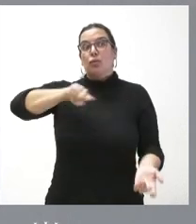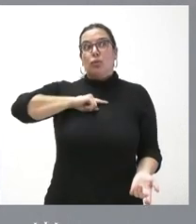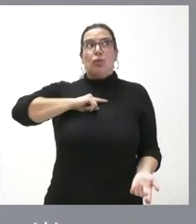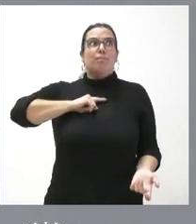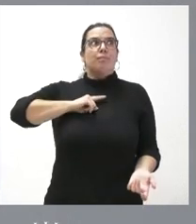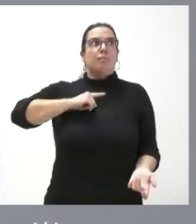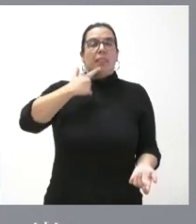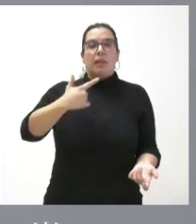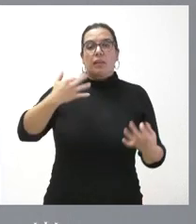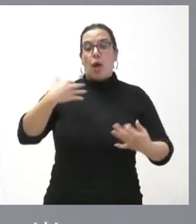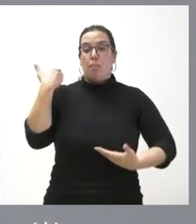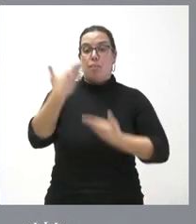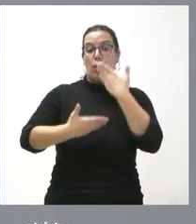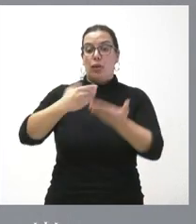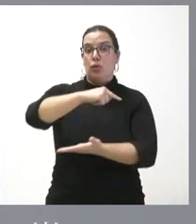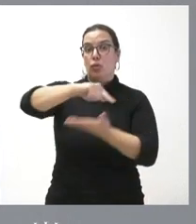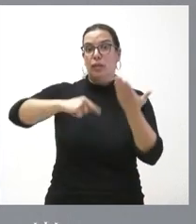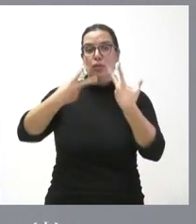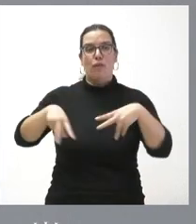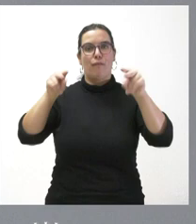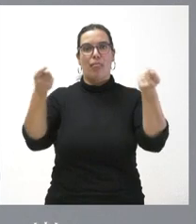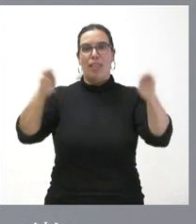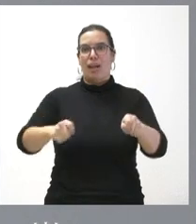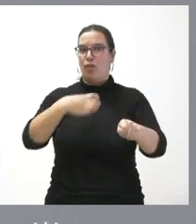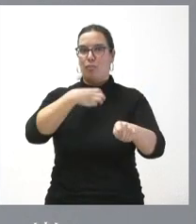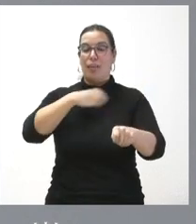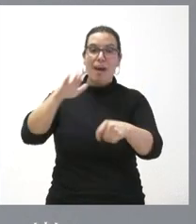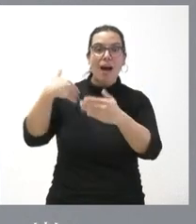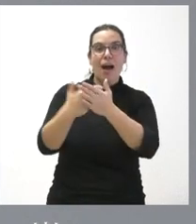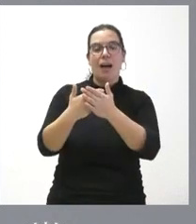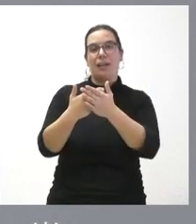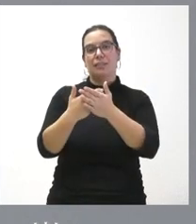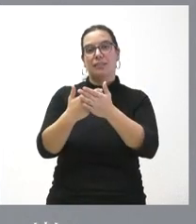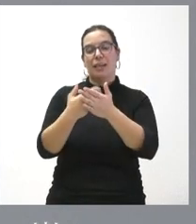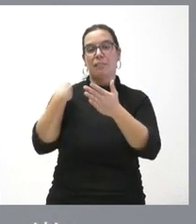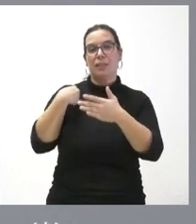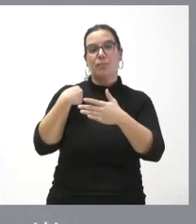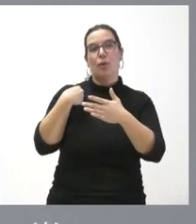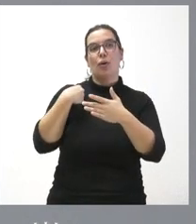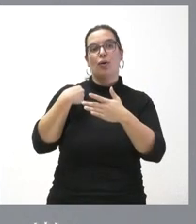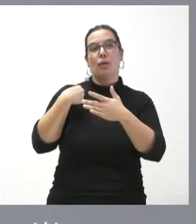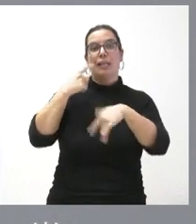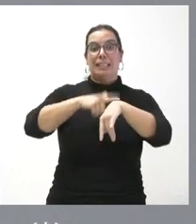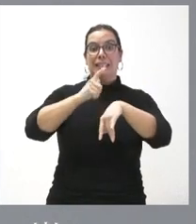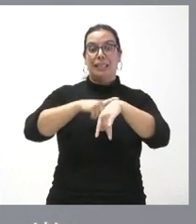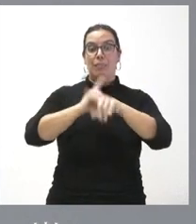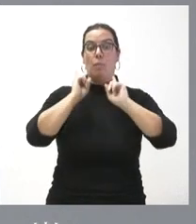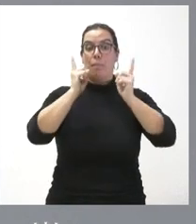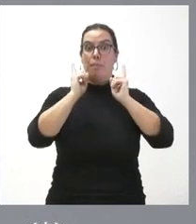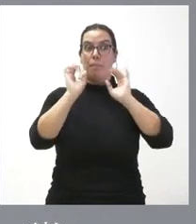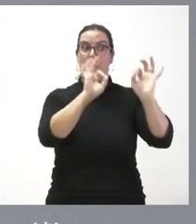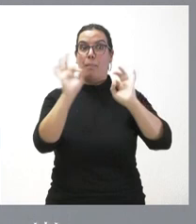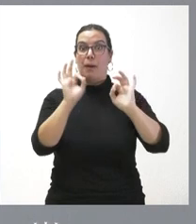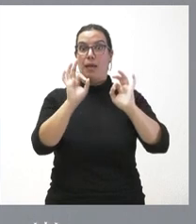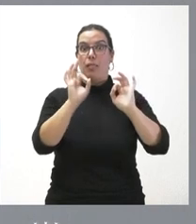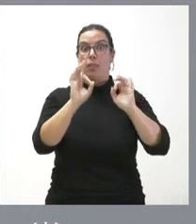terminado el proceso de contratación hasta que no pasa un tercio del periodo que tenía previsto para la adjudicación incluidas las